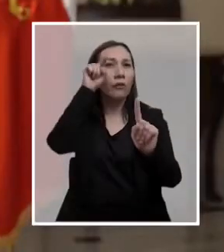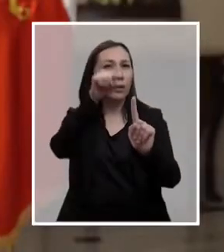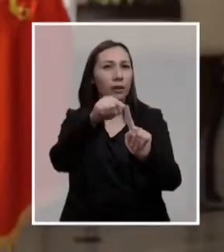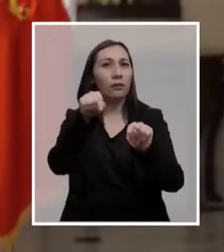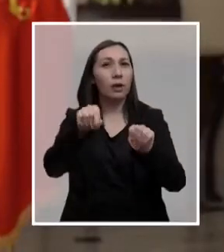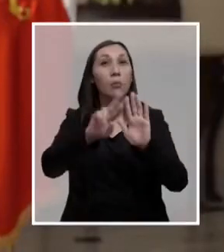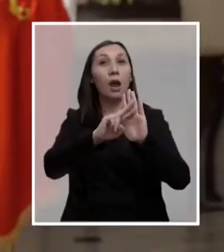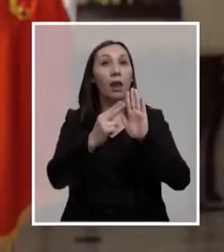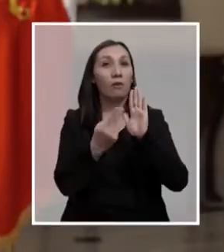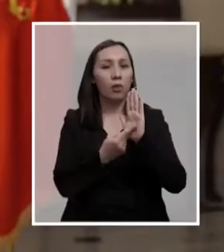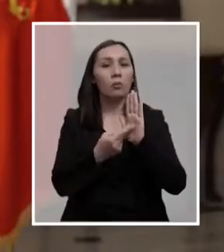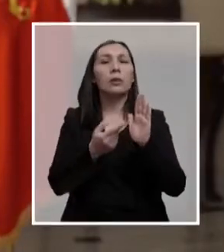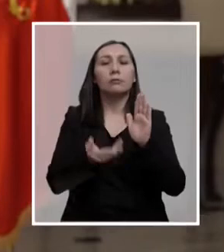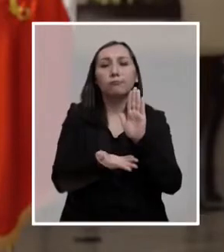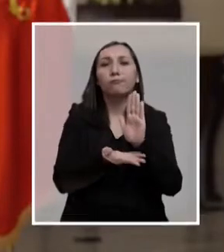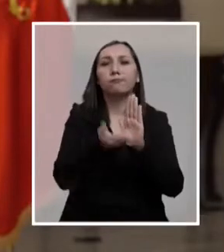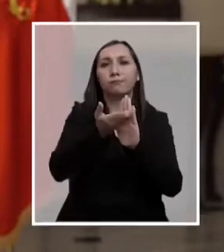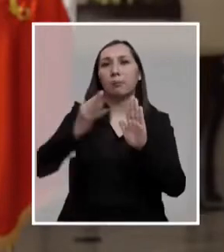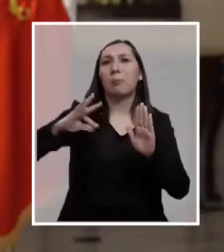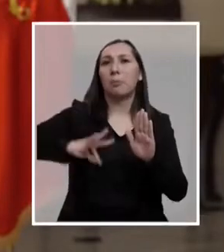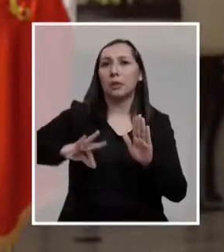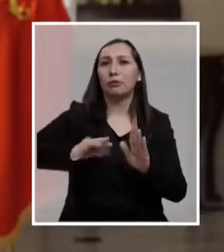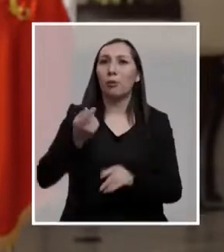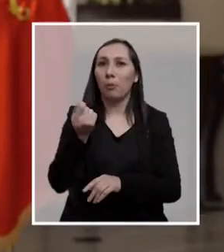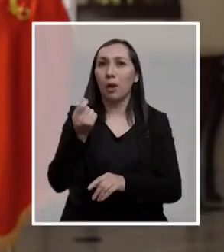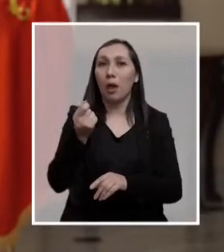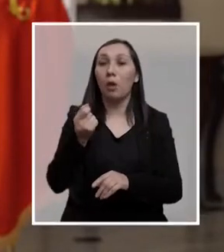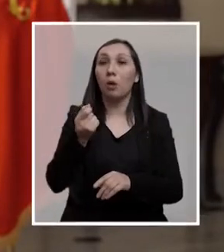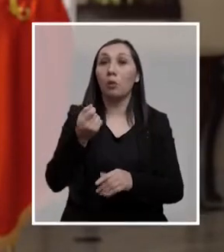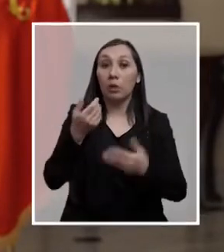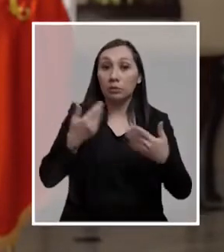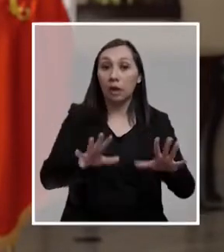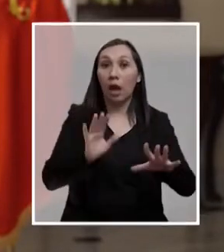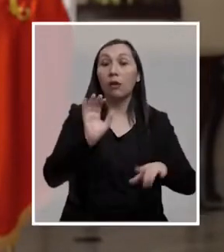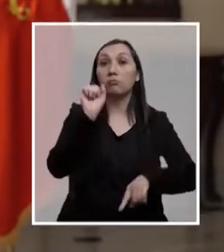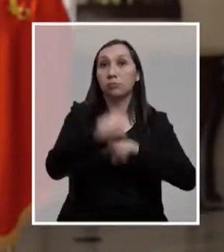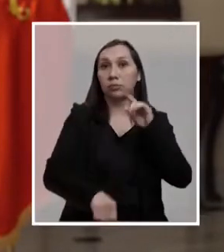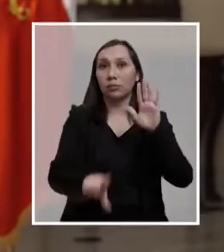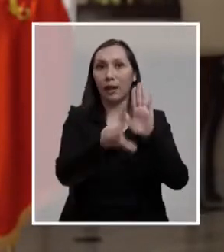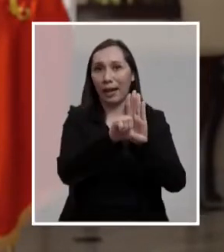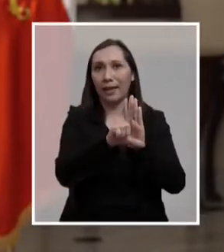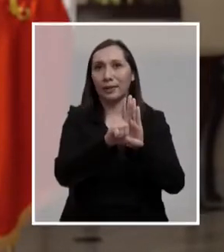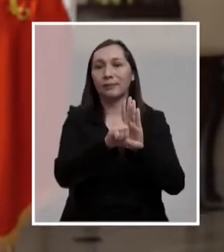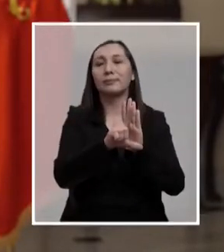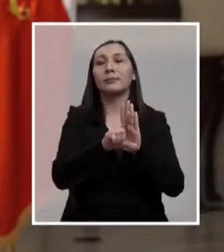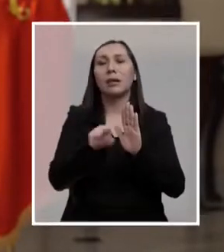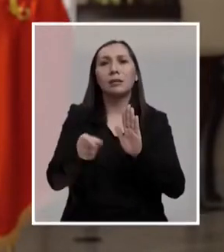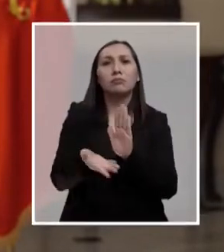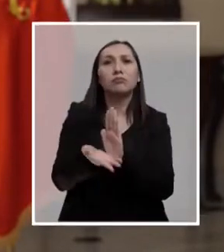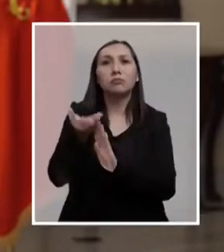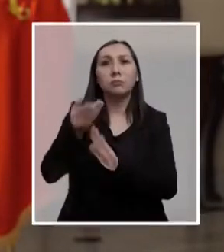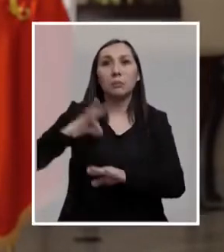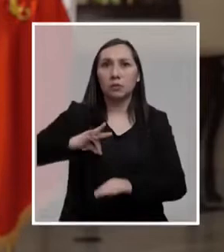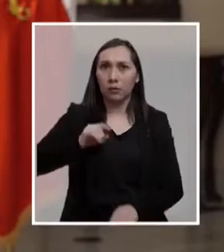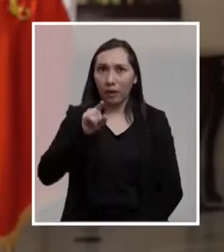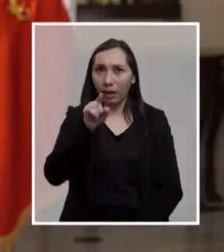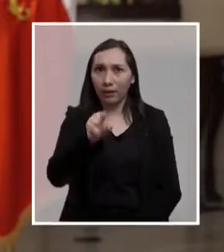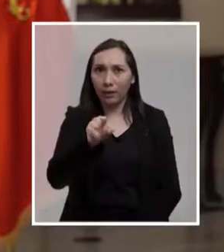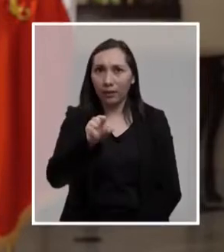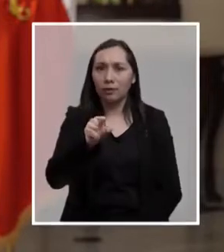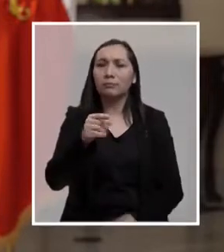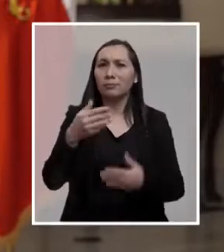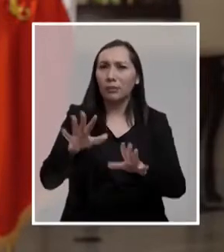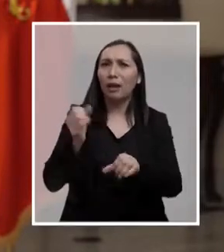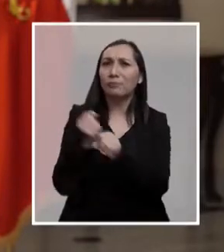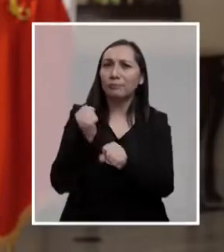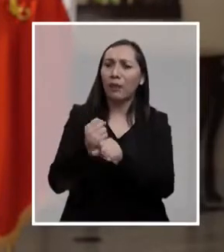con esta reforma es subir el monto de las pensiones en cuanto esta sea ley. Estamos hablando de mejorarte las pensiones a ti, que